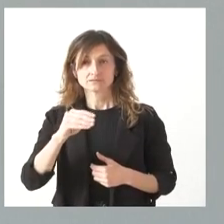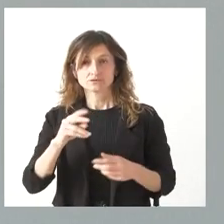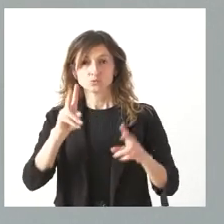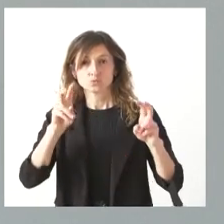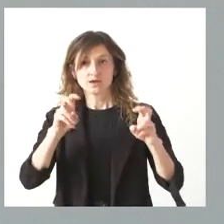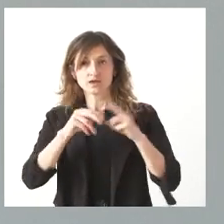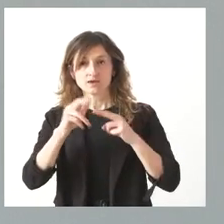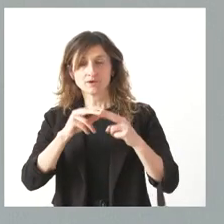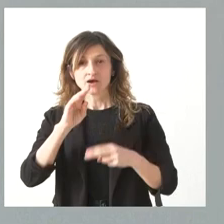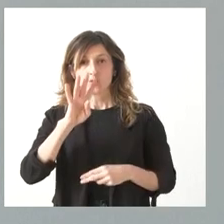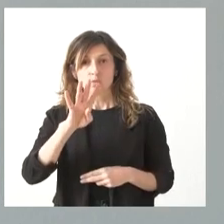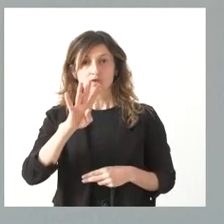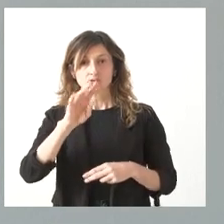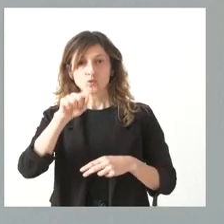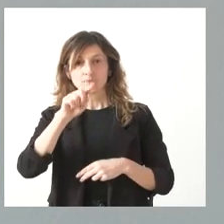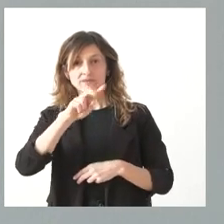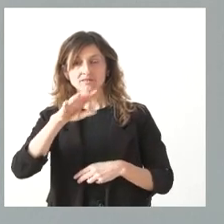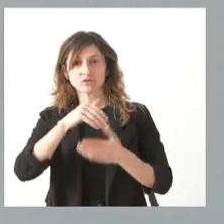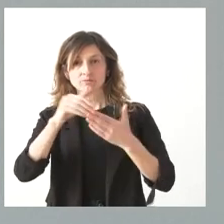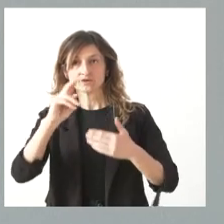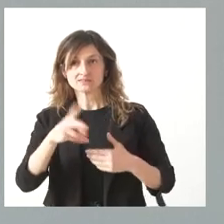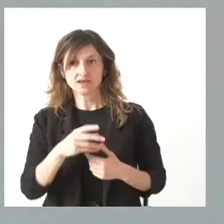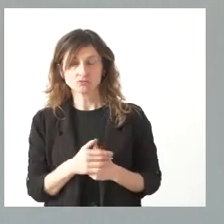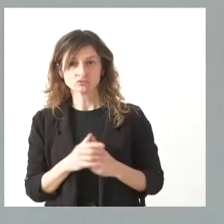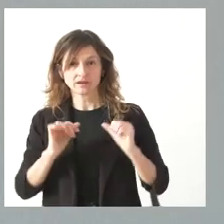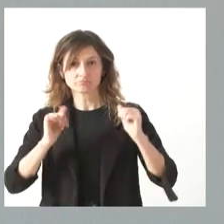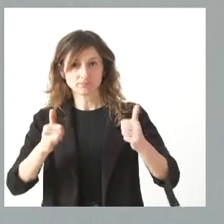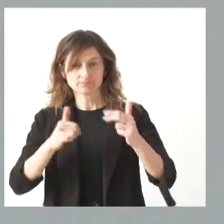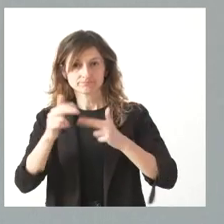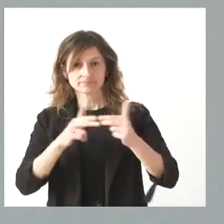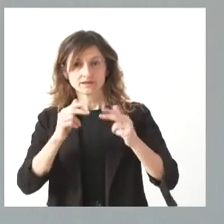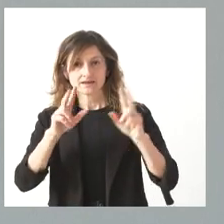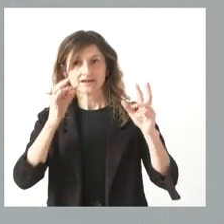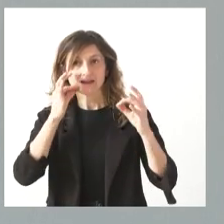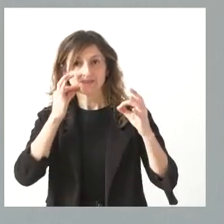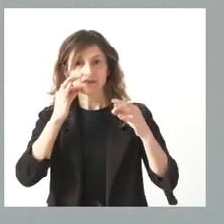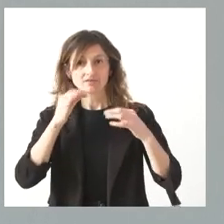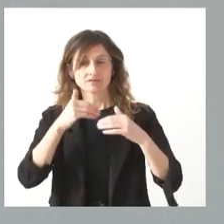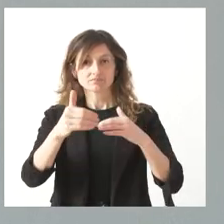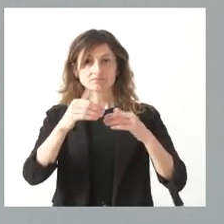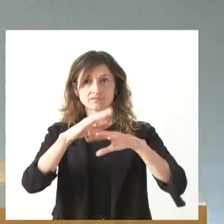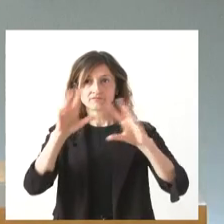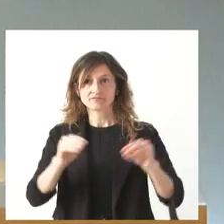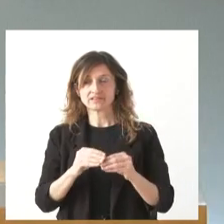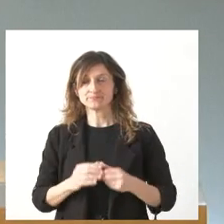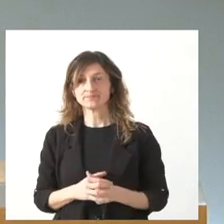de 4,25 millones de euros para abordar esta nueva realidad y que pueda ser concluido en el plazo que queremos.